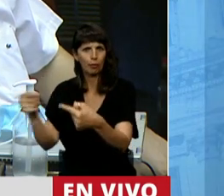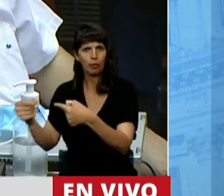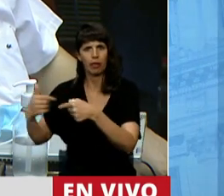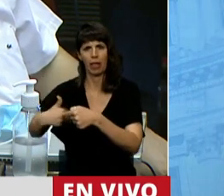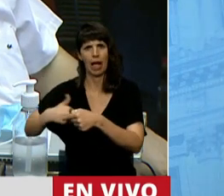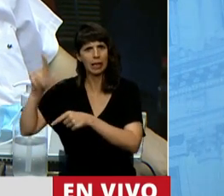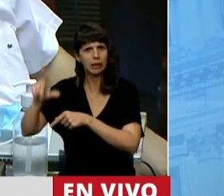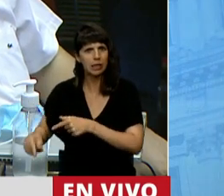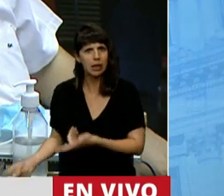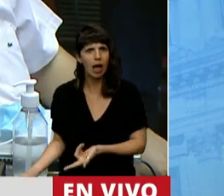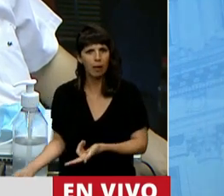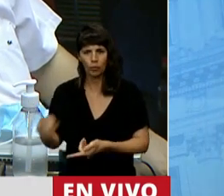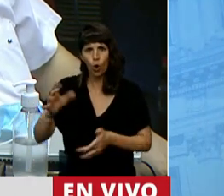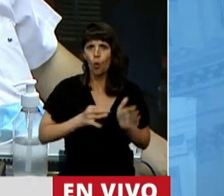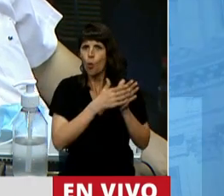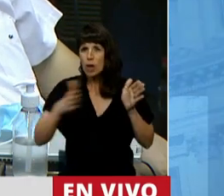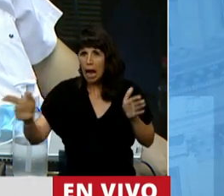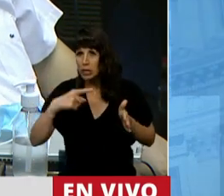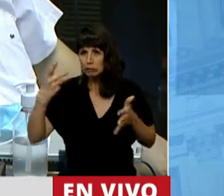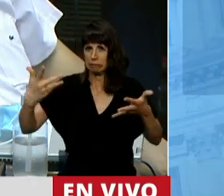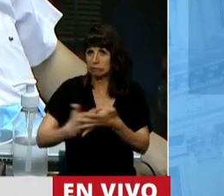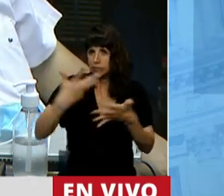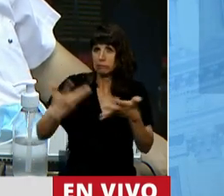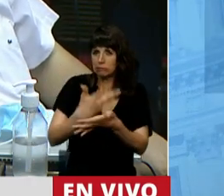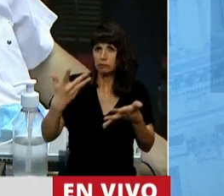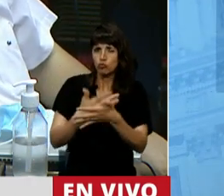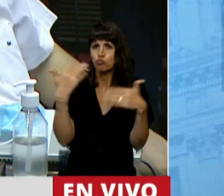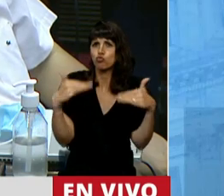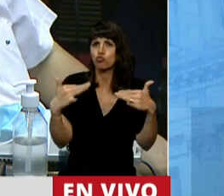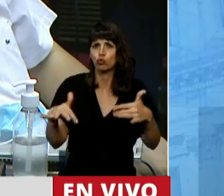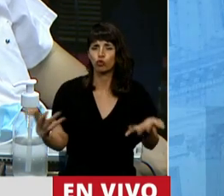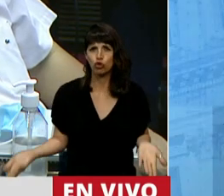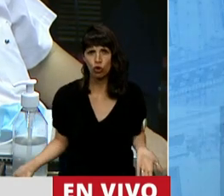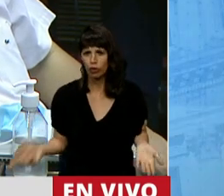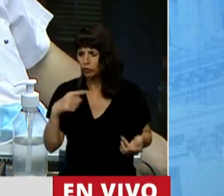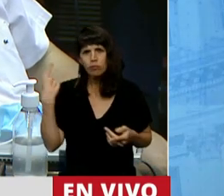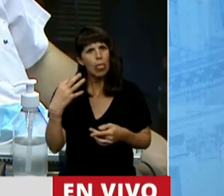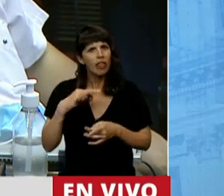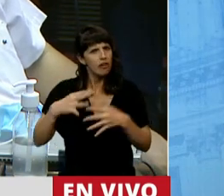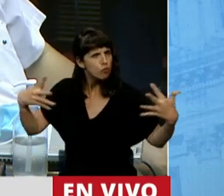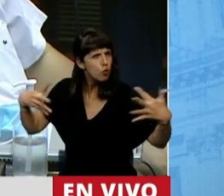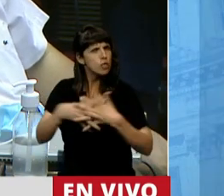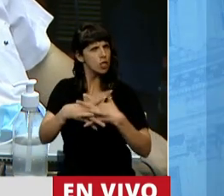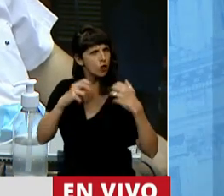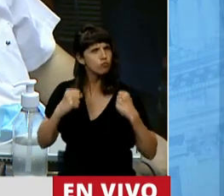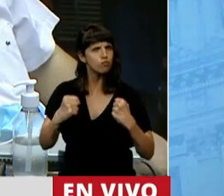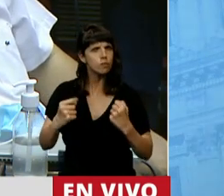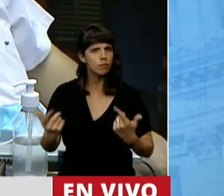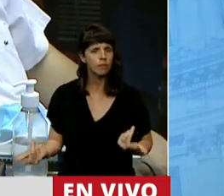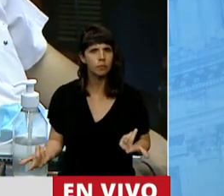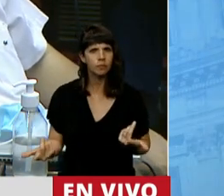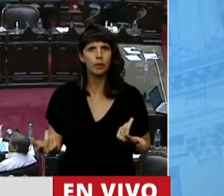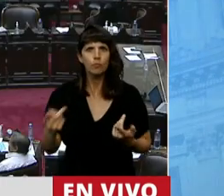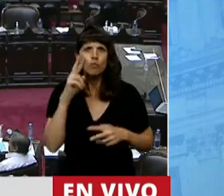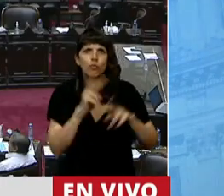En un año que fue muy duro para el país y donde deberíamos estar todos unidos viendo